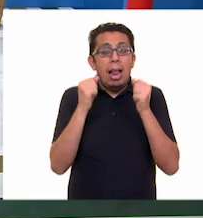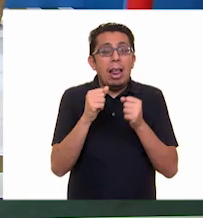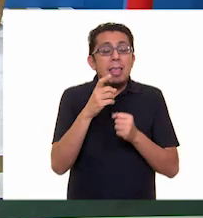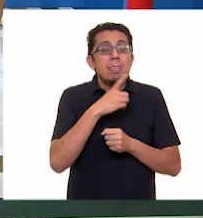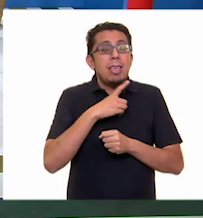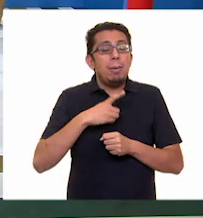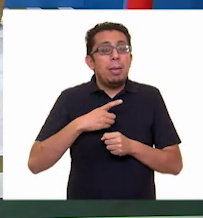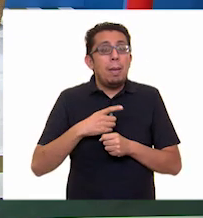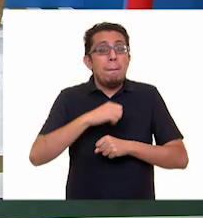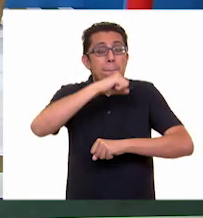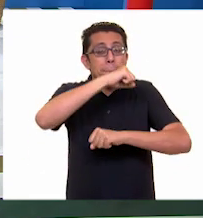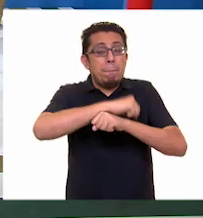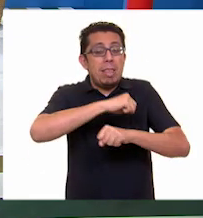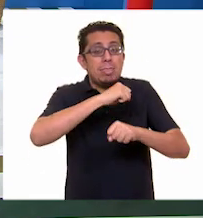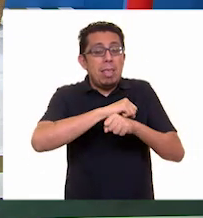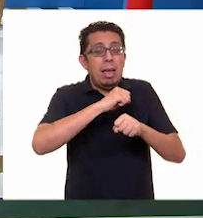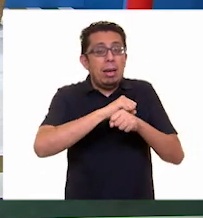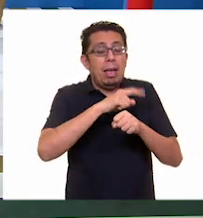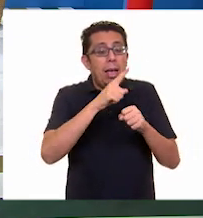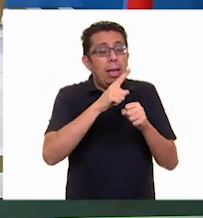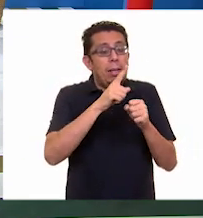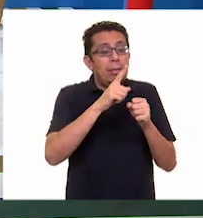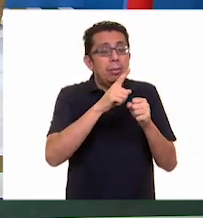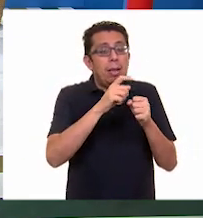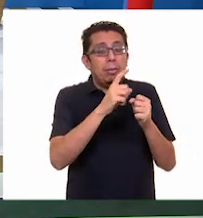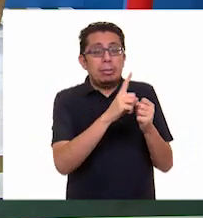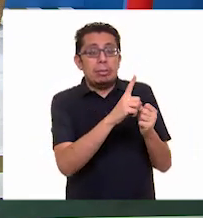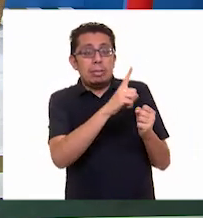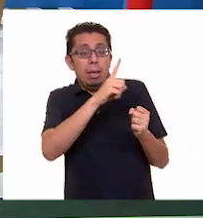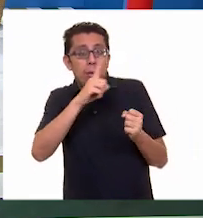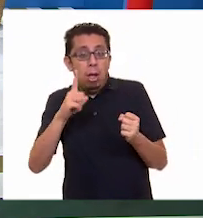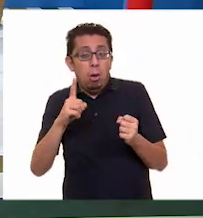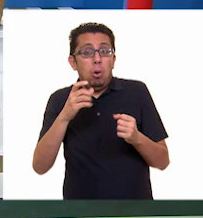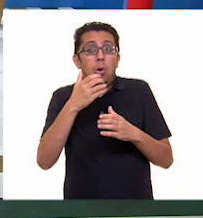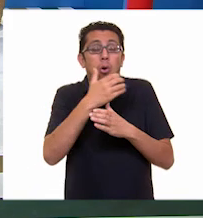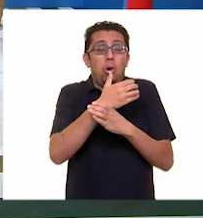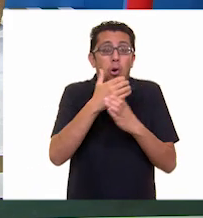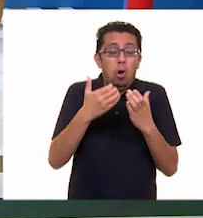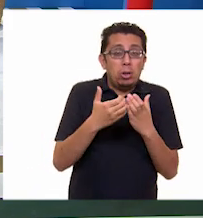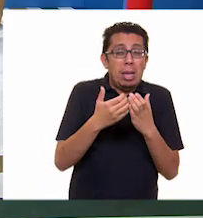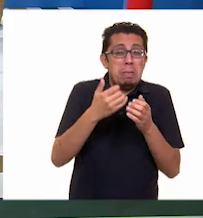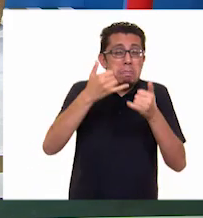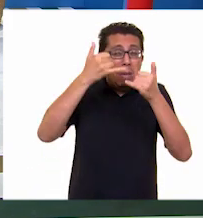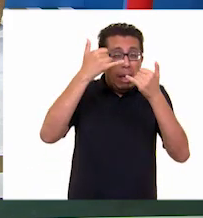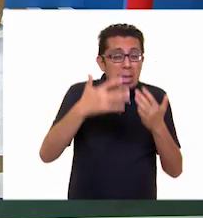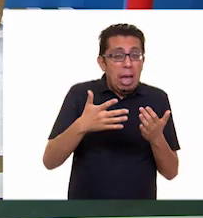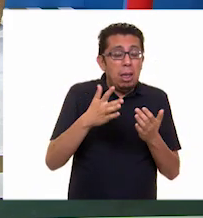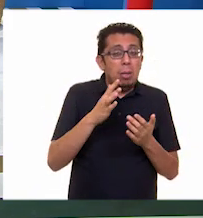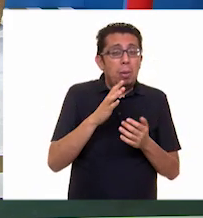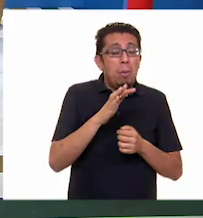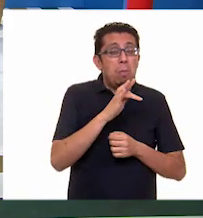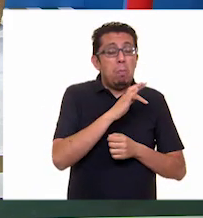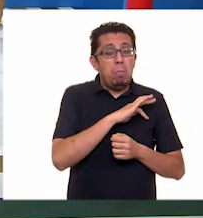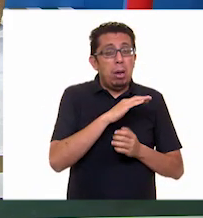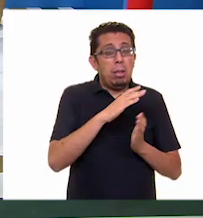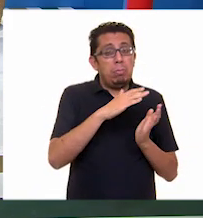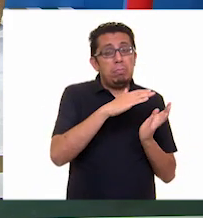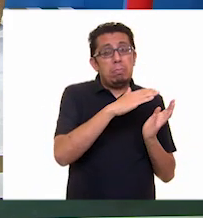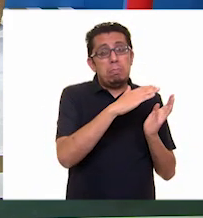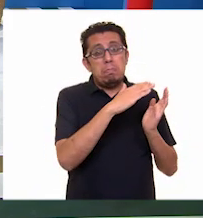de ventanas o todos aquellos objetos pesados que nos puedan